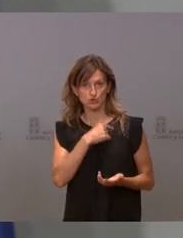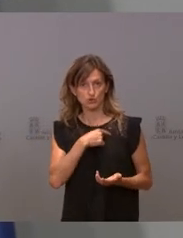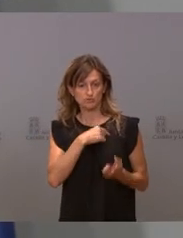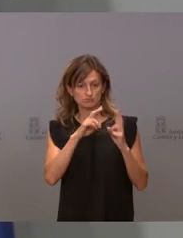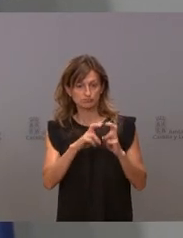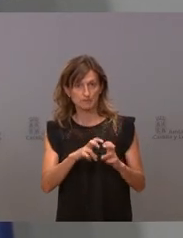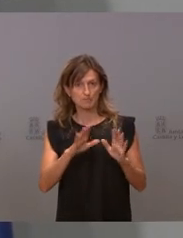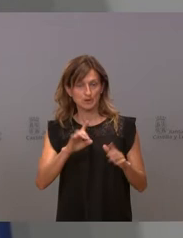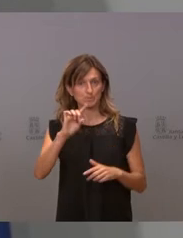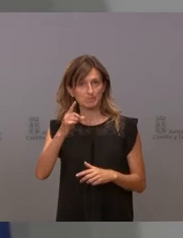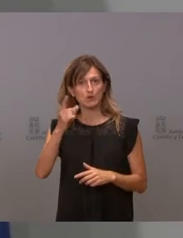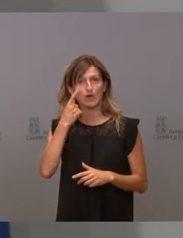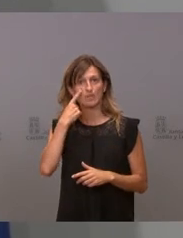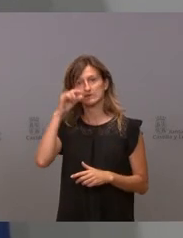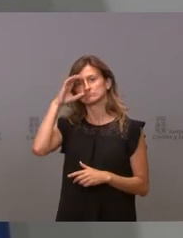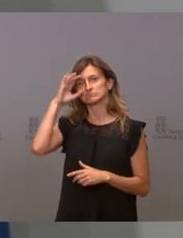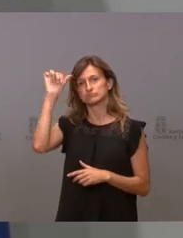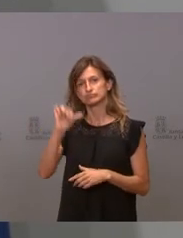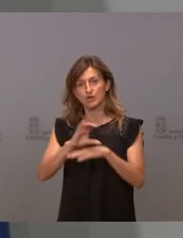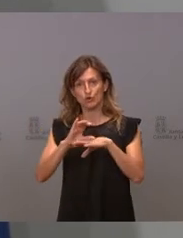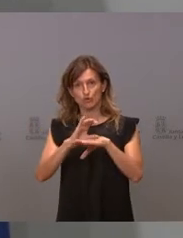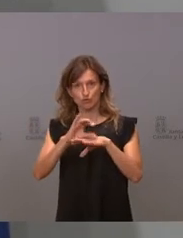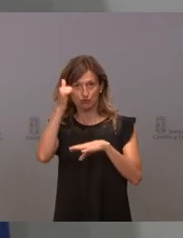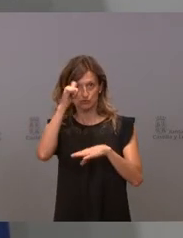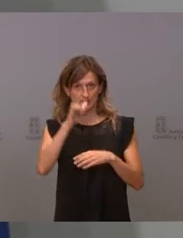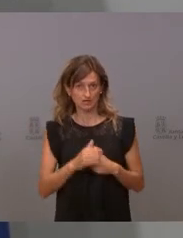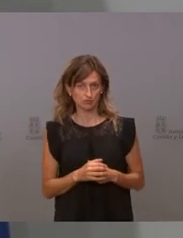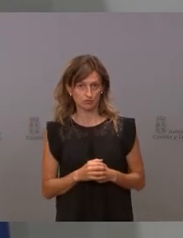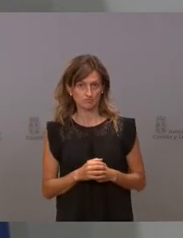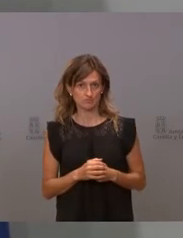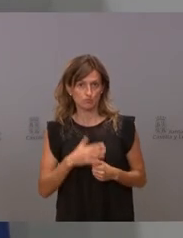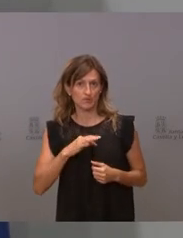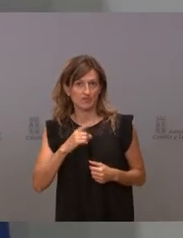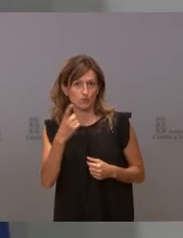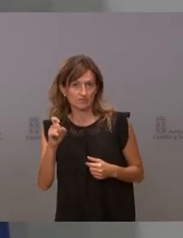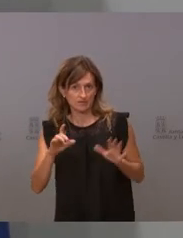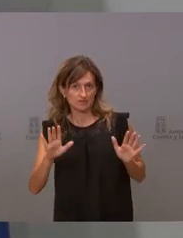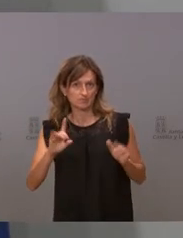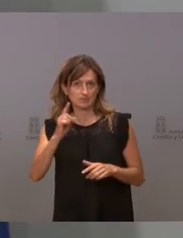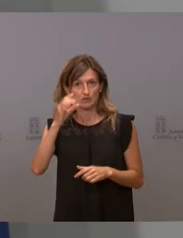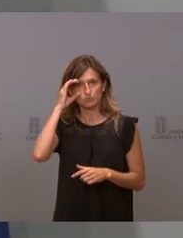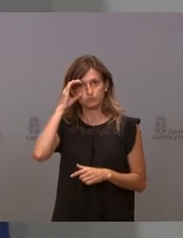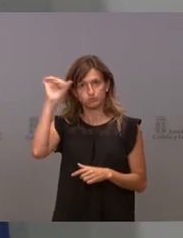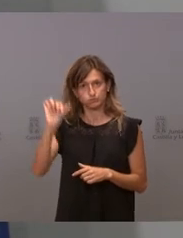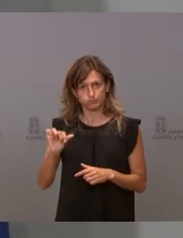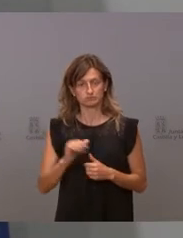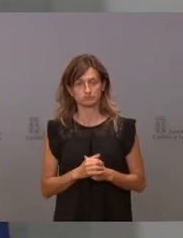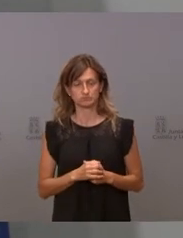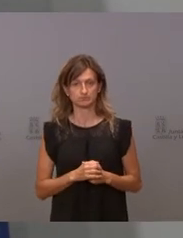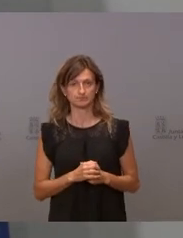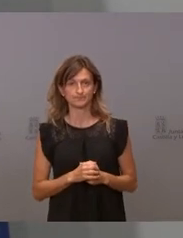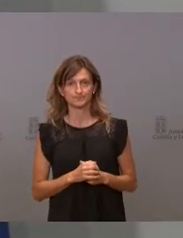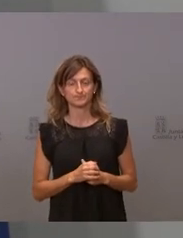escuchemos primero al consejero, no va a ser que luego no sea necesario. Vamos a escuchar, yo creo que es lo prudente.